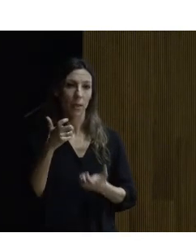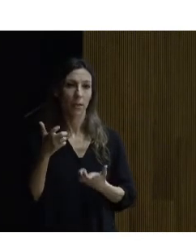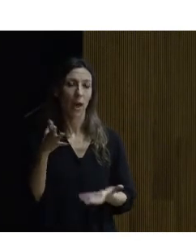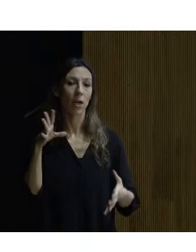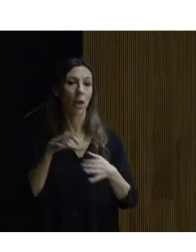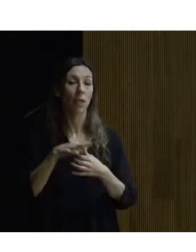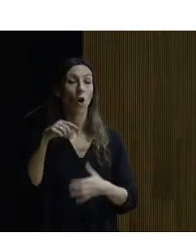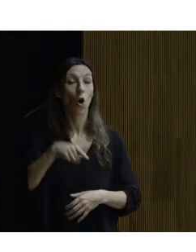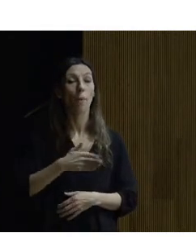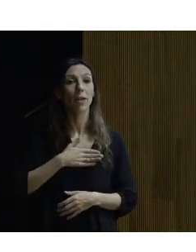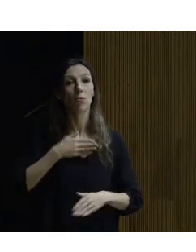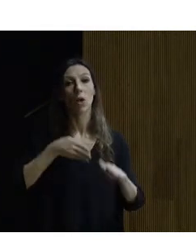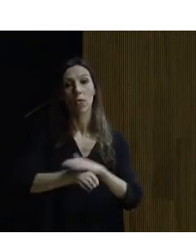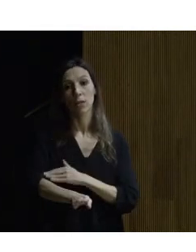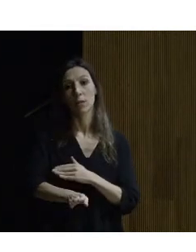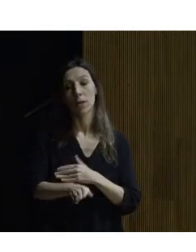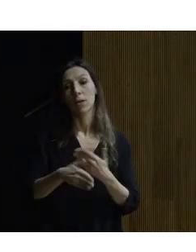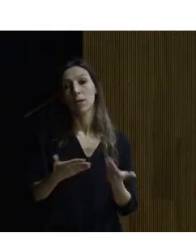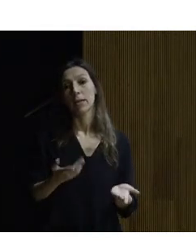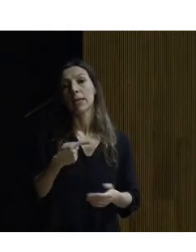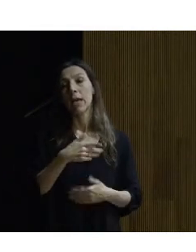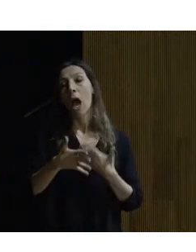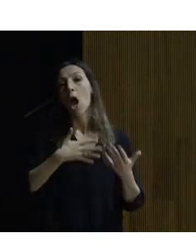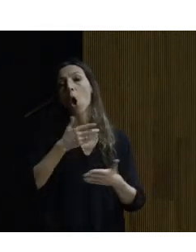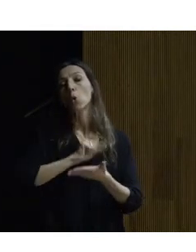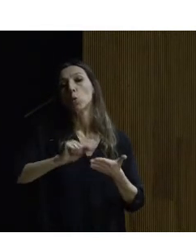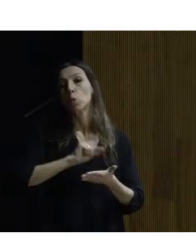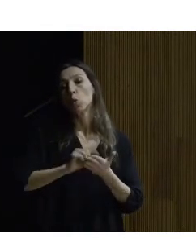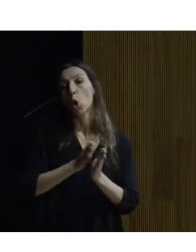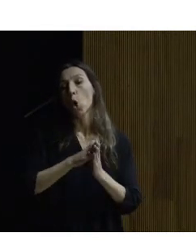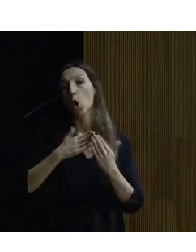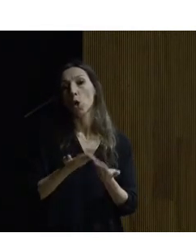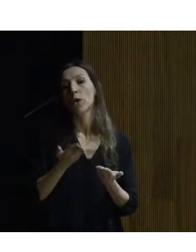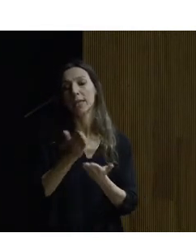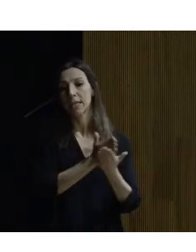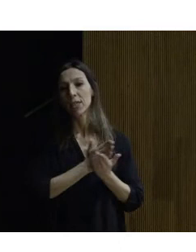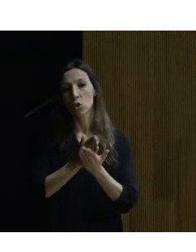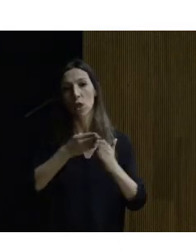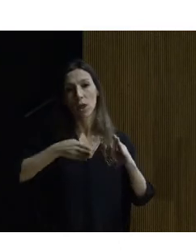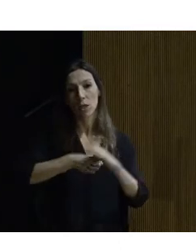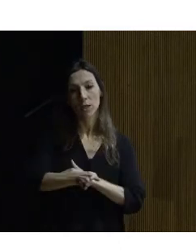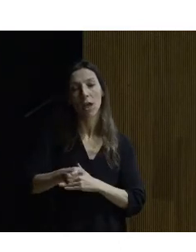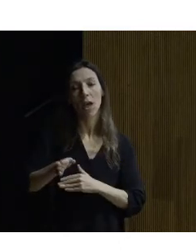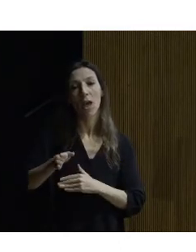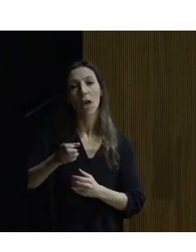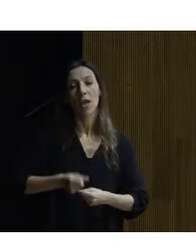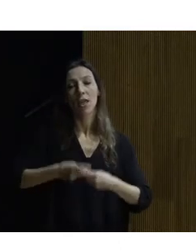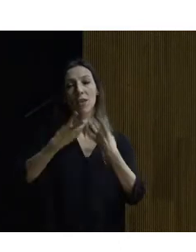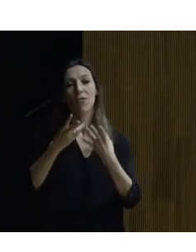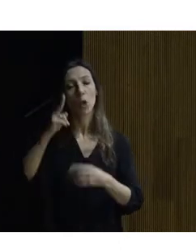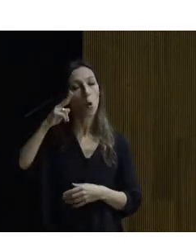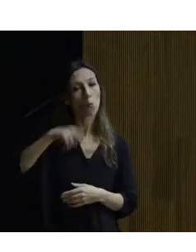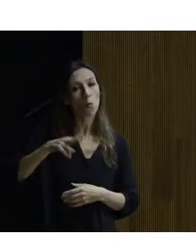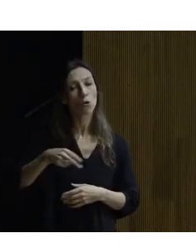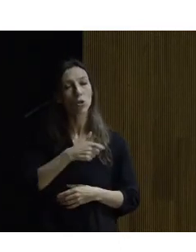patrimonio y la accesibilidad pues ha sido autor del estudio de accesibilidad del edificio de Villanueva del Museo Nacional del Prado ha sido redactor